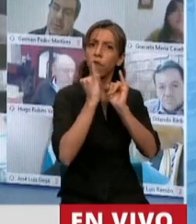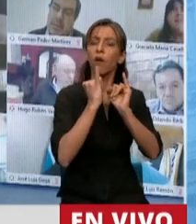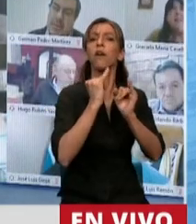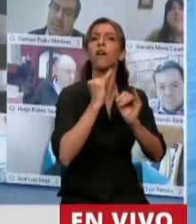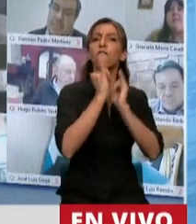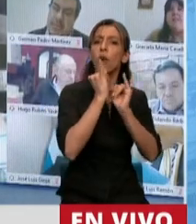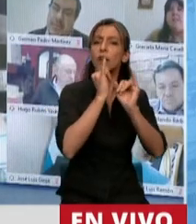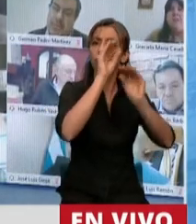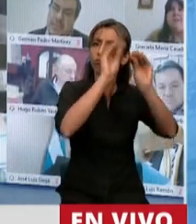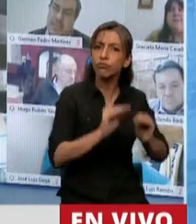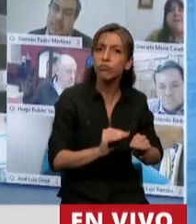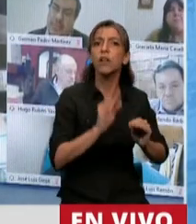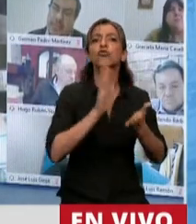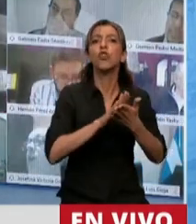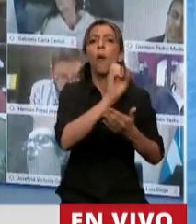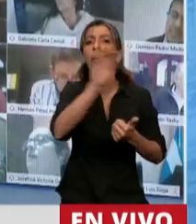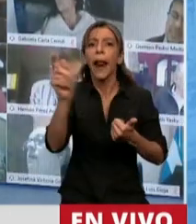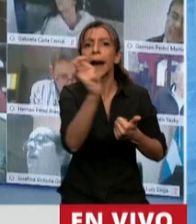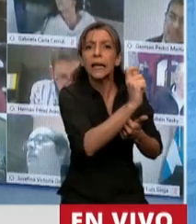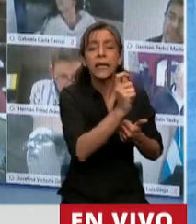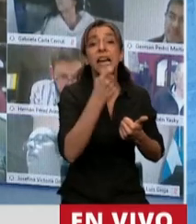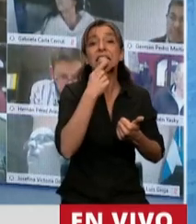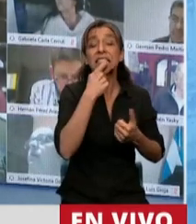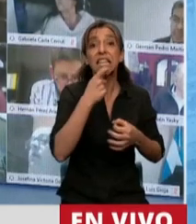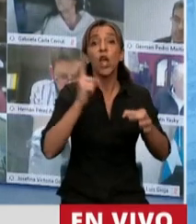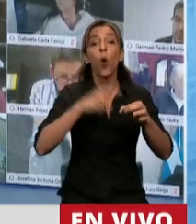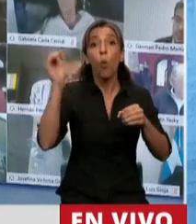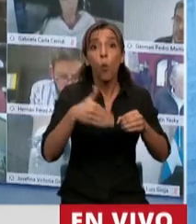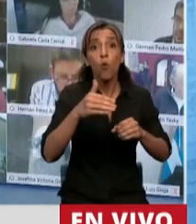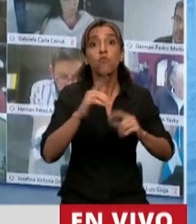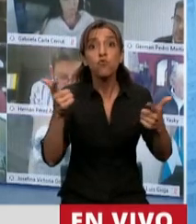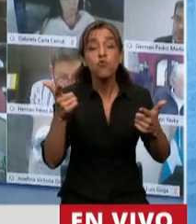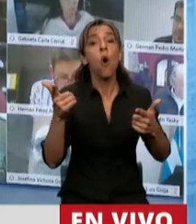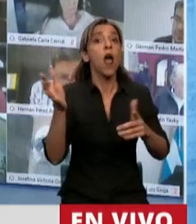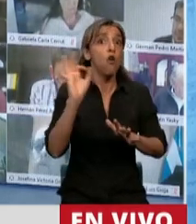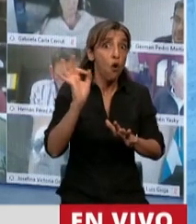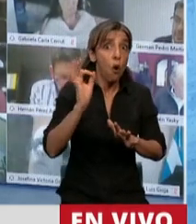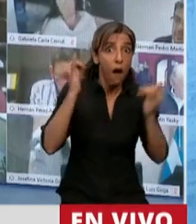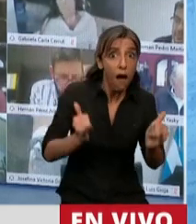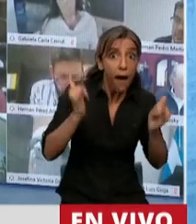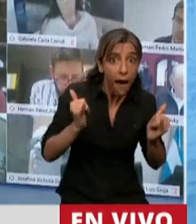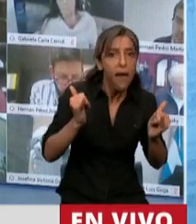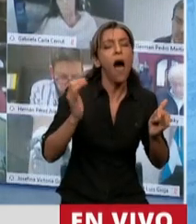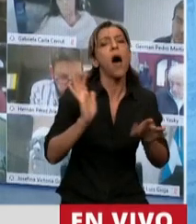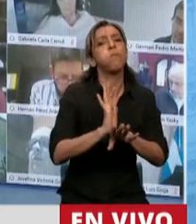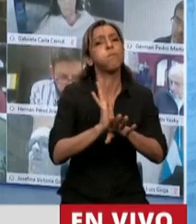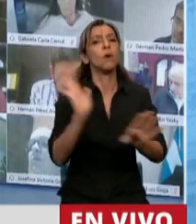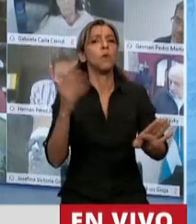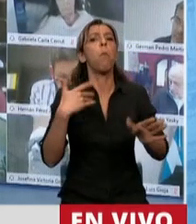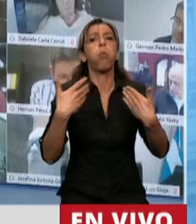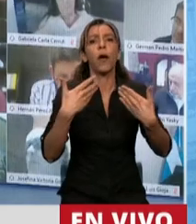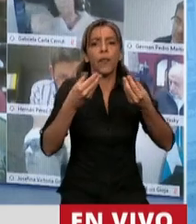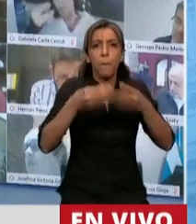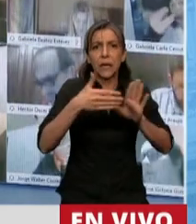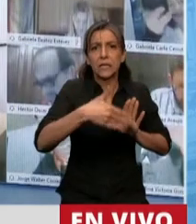obtenido quórum. Si la sesión se declarara abierta con quórum y a la hora reglamentaria, la nómina de los ausentes será pasada